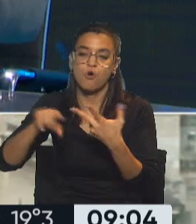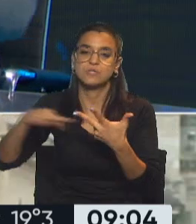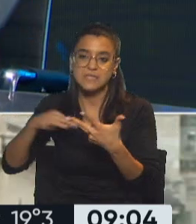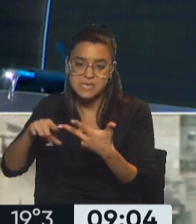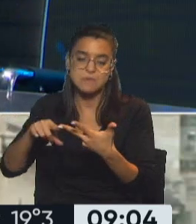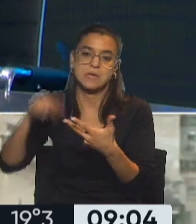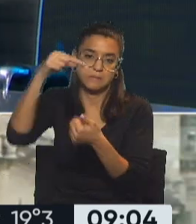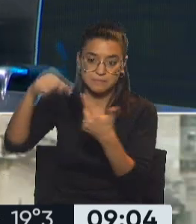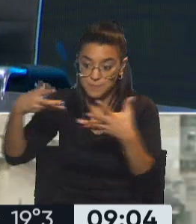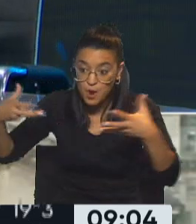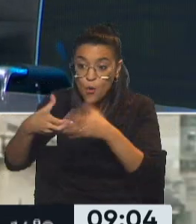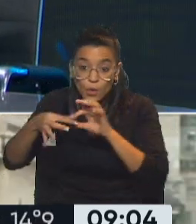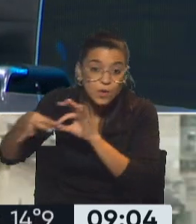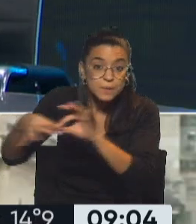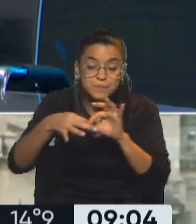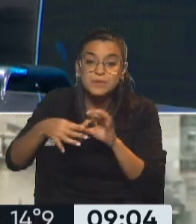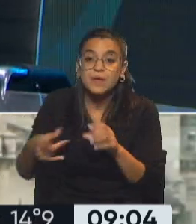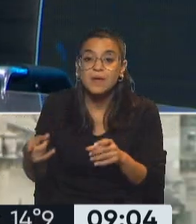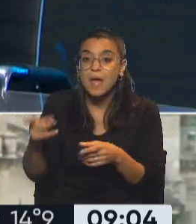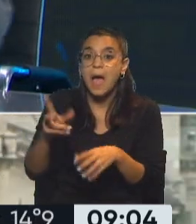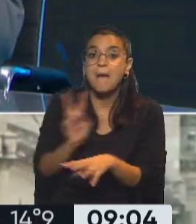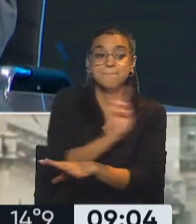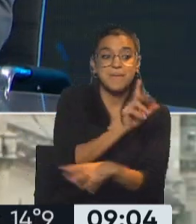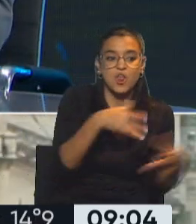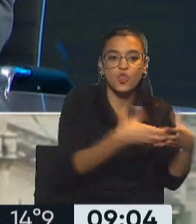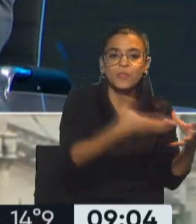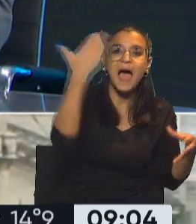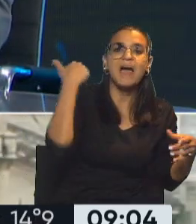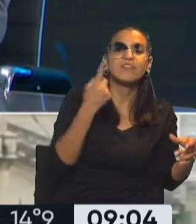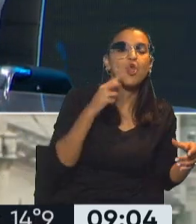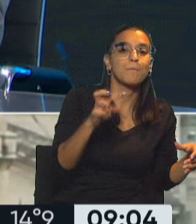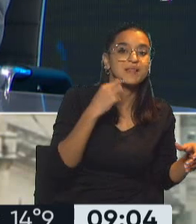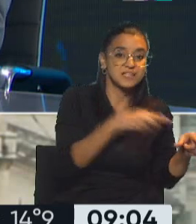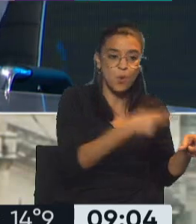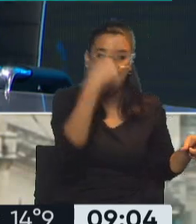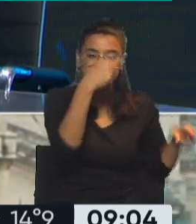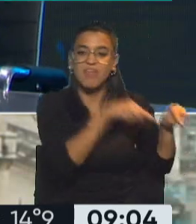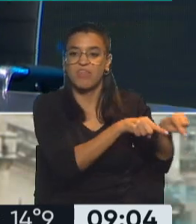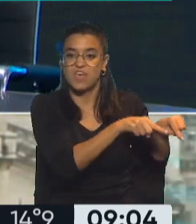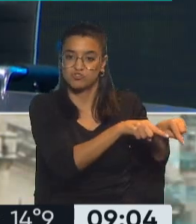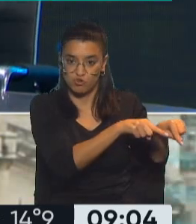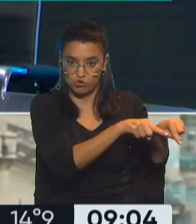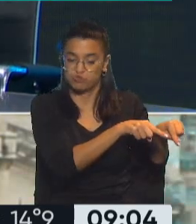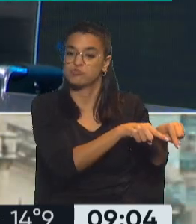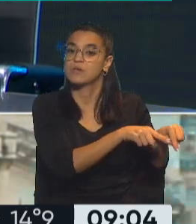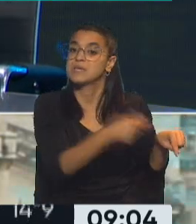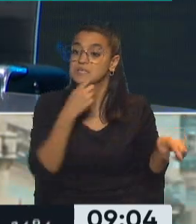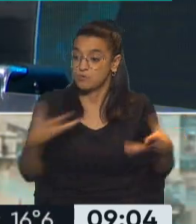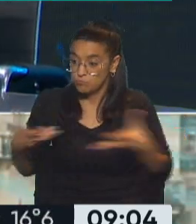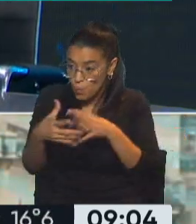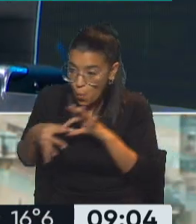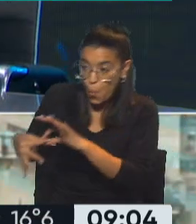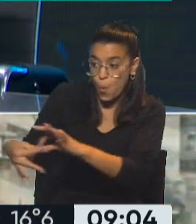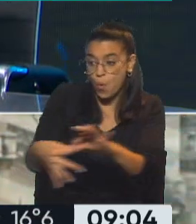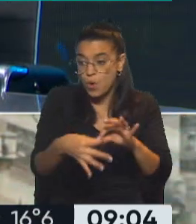cívica, de que aprender del peronismo del 2019, aprender, es decir, si vamos unidos,